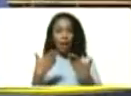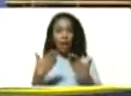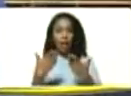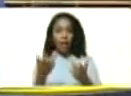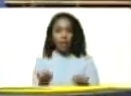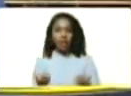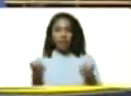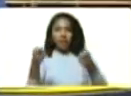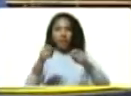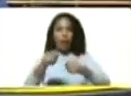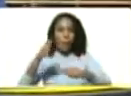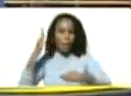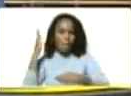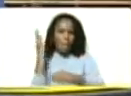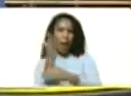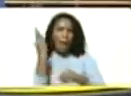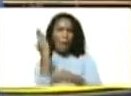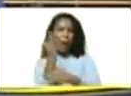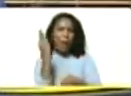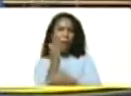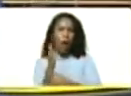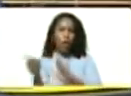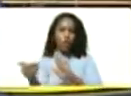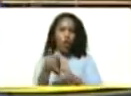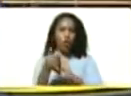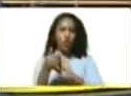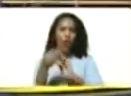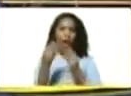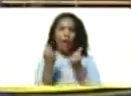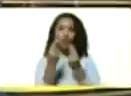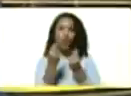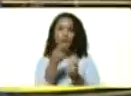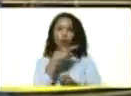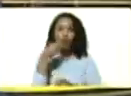aberrantes sanciones contra la economía rusa.